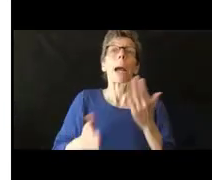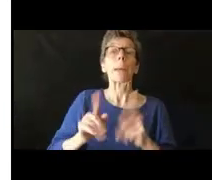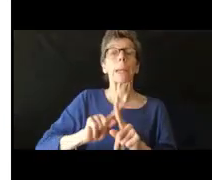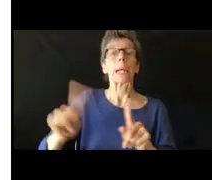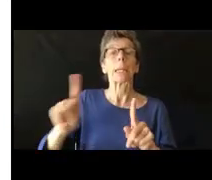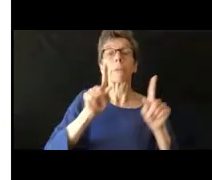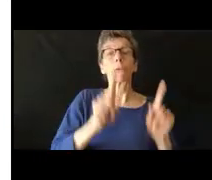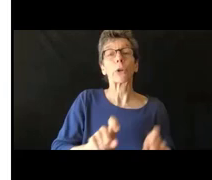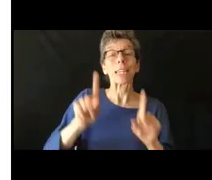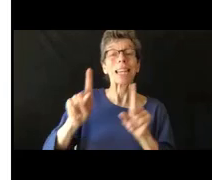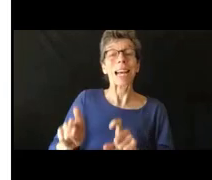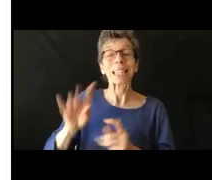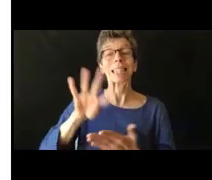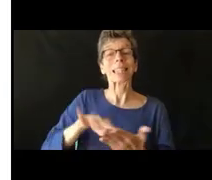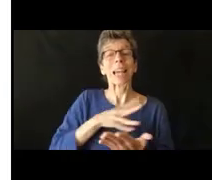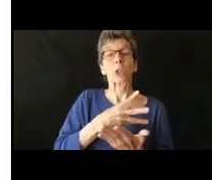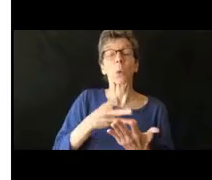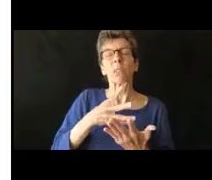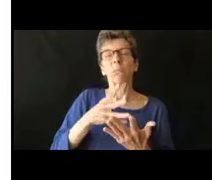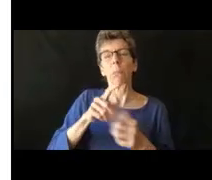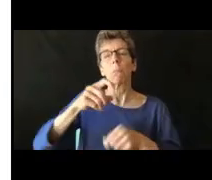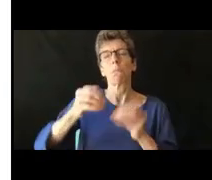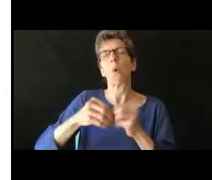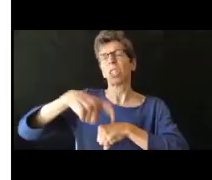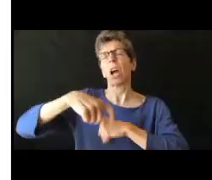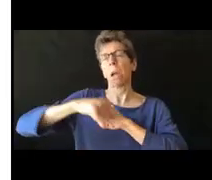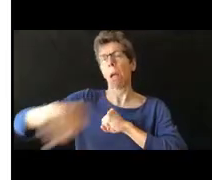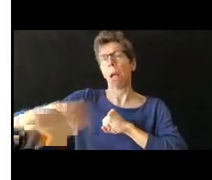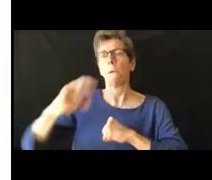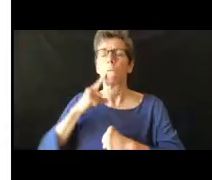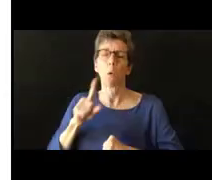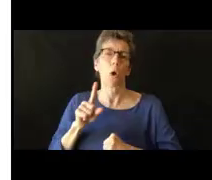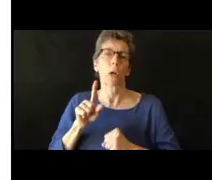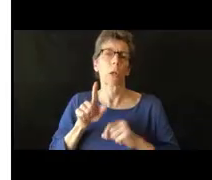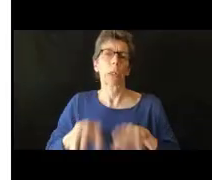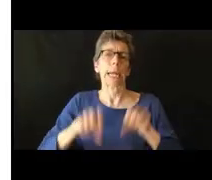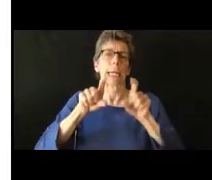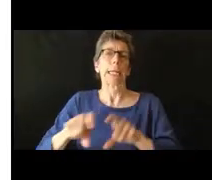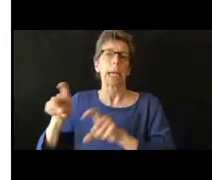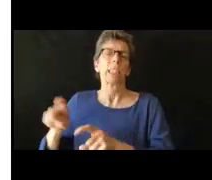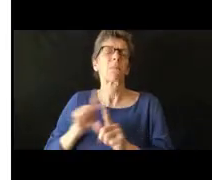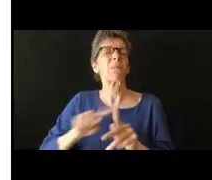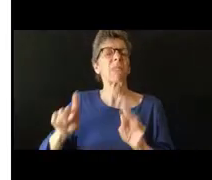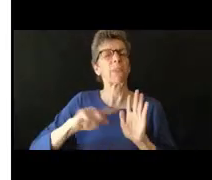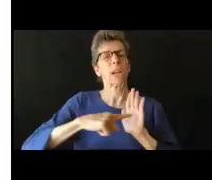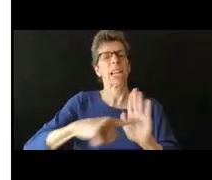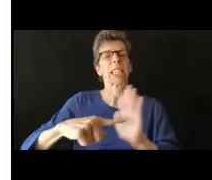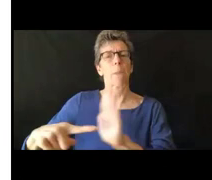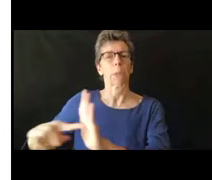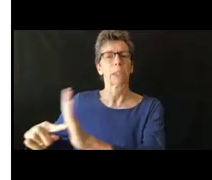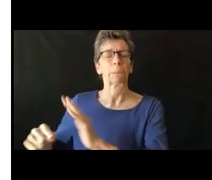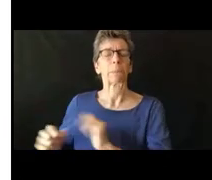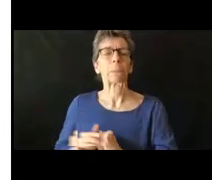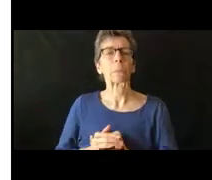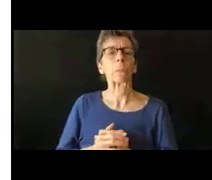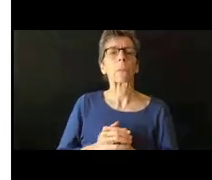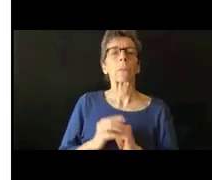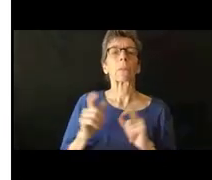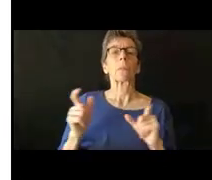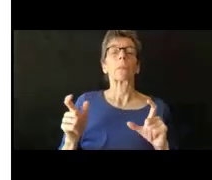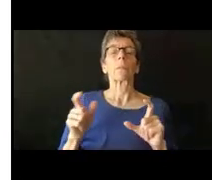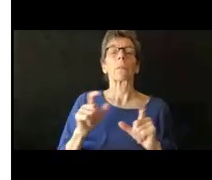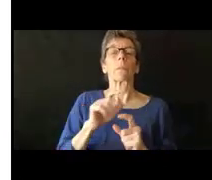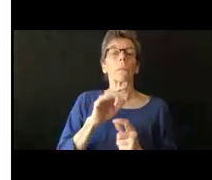eso es una adaptación razonable para estudiantes que están protegidos ahí. Y después, la última, que es la